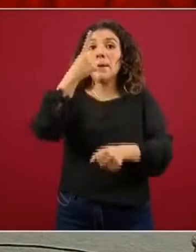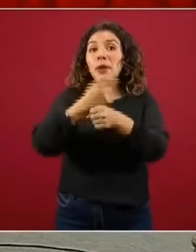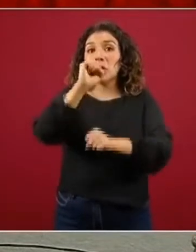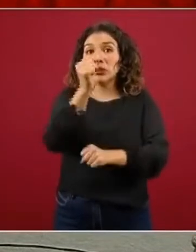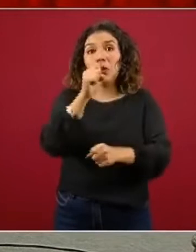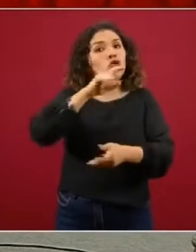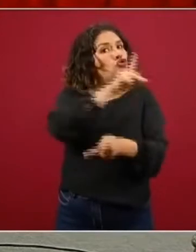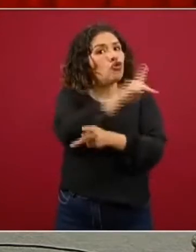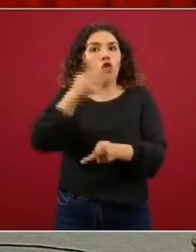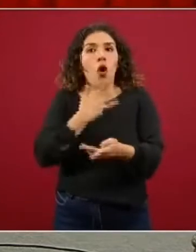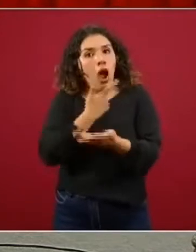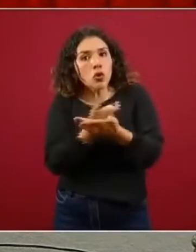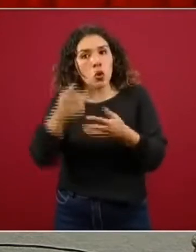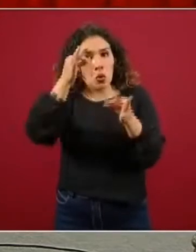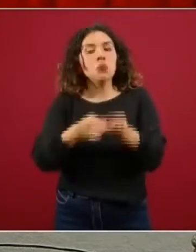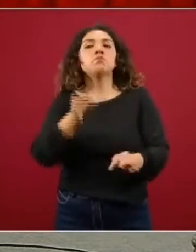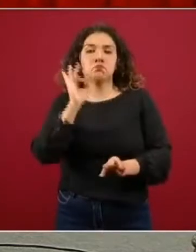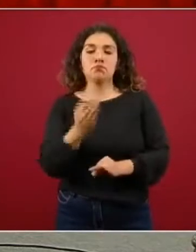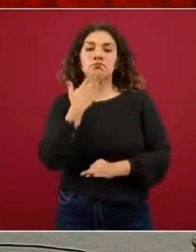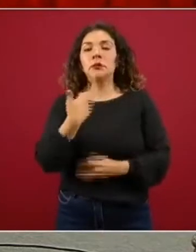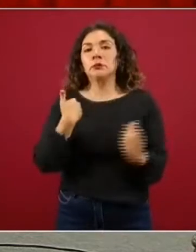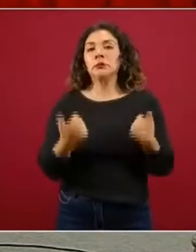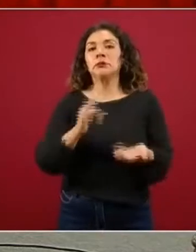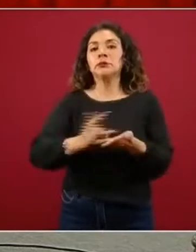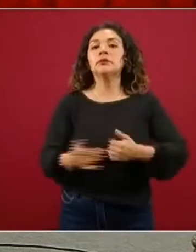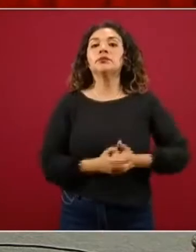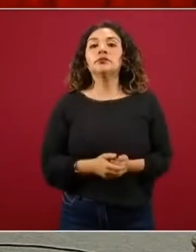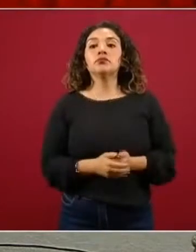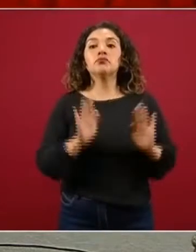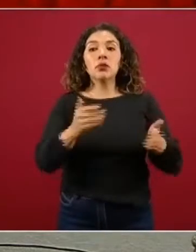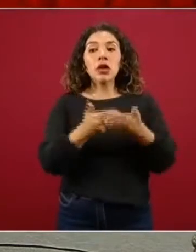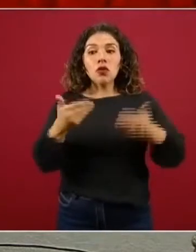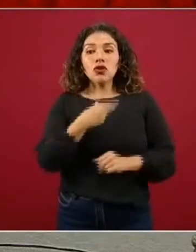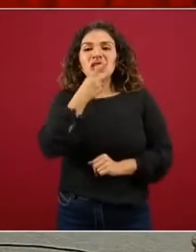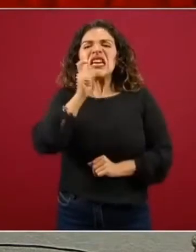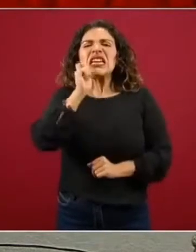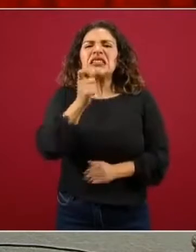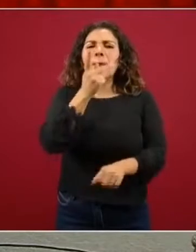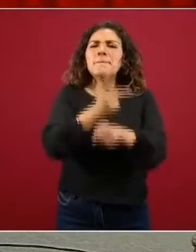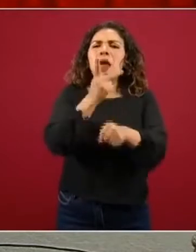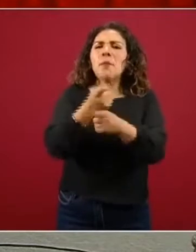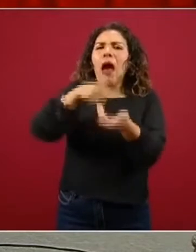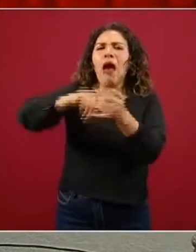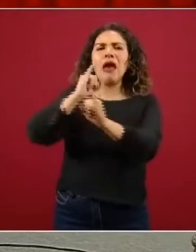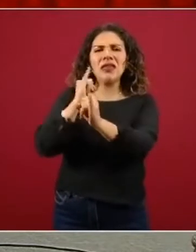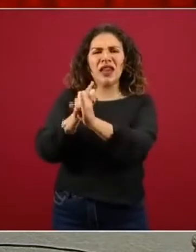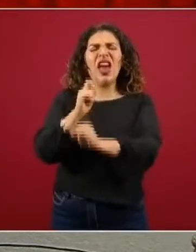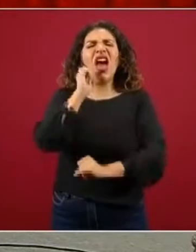pagos. Muchas gracias, señor subsecretario. Yo quisiera comentarles lo que es prepa en línea. es un proyecto